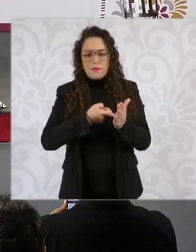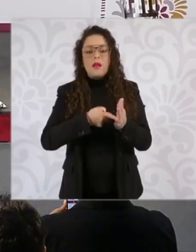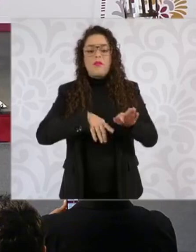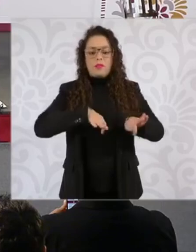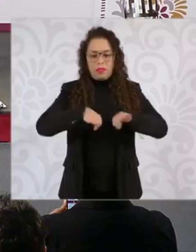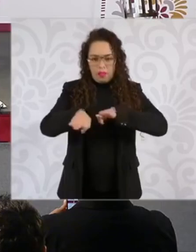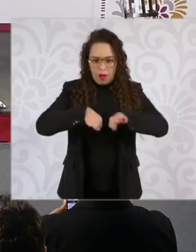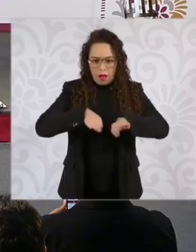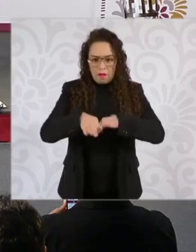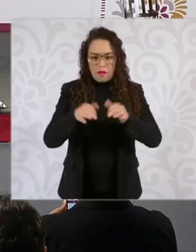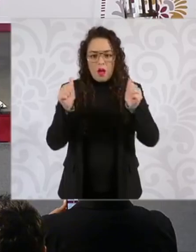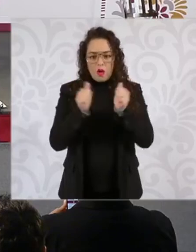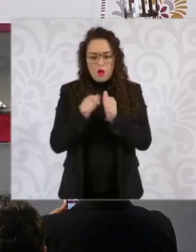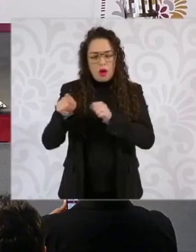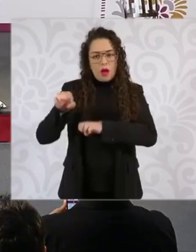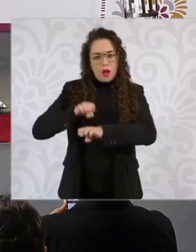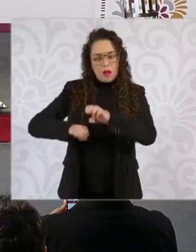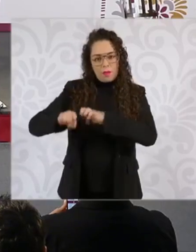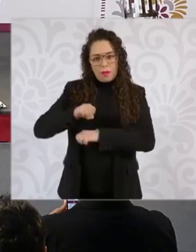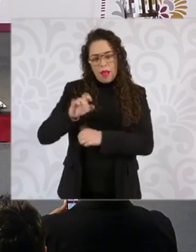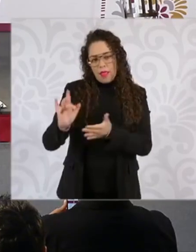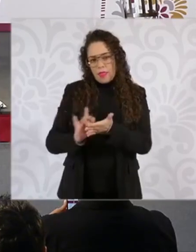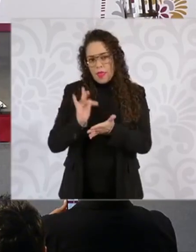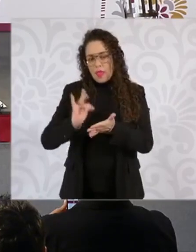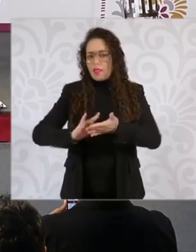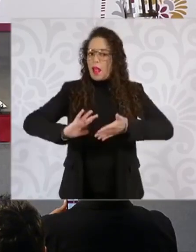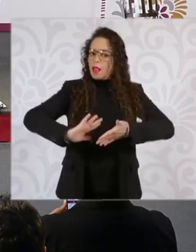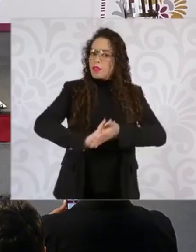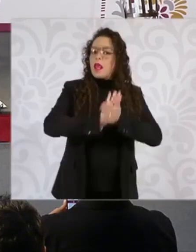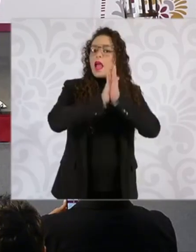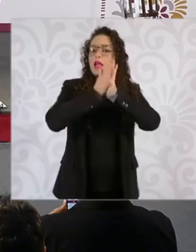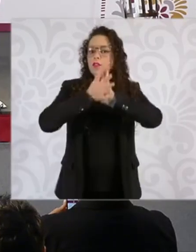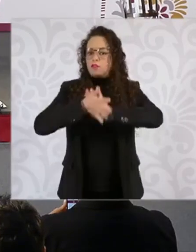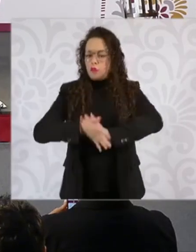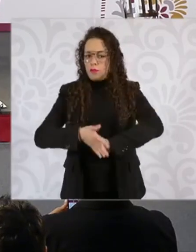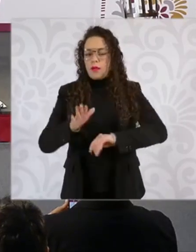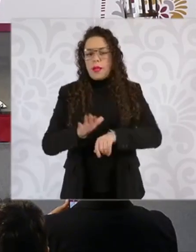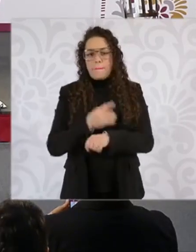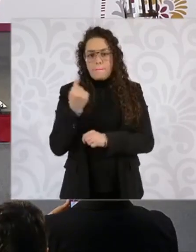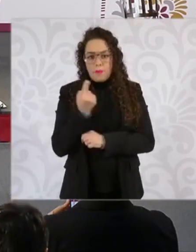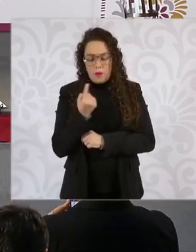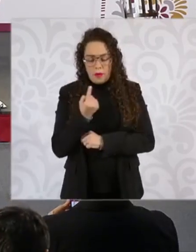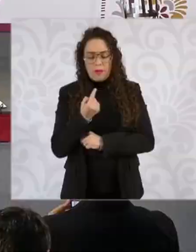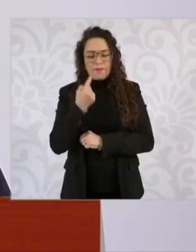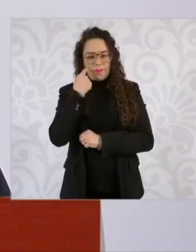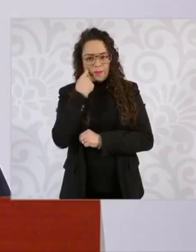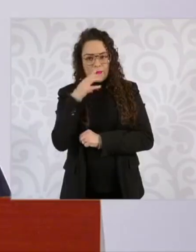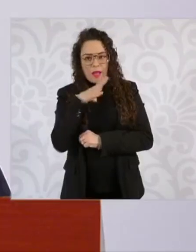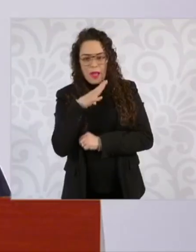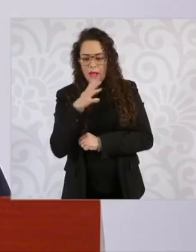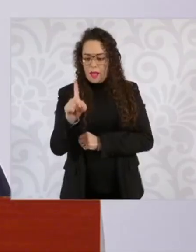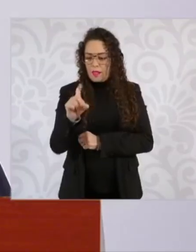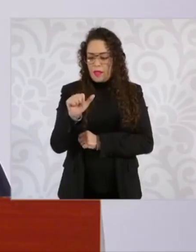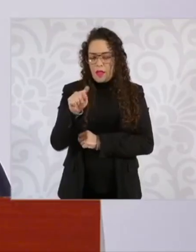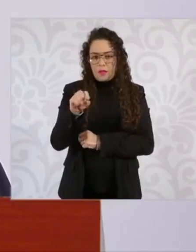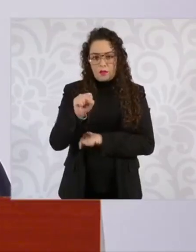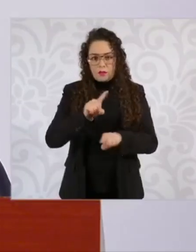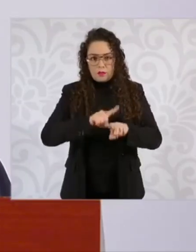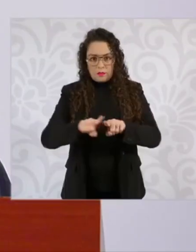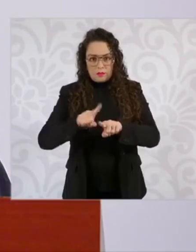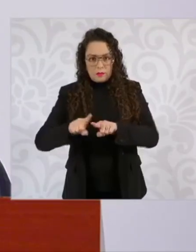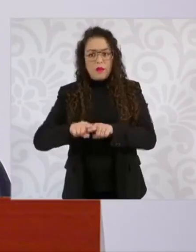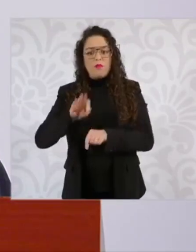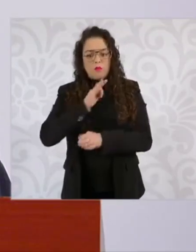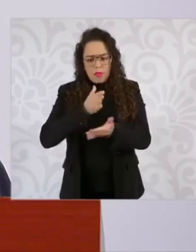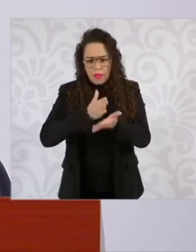la mano con la Agencia de Transformación Digital para abrir muchos datos abiertos, a tener muchos datos abiertos y de fácil